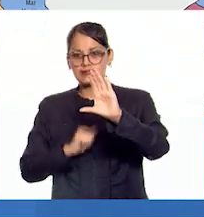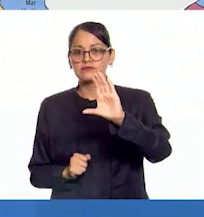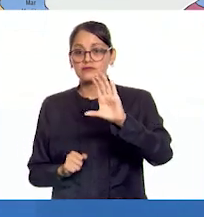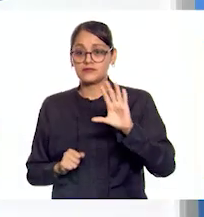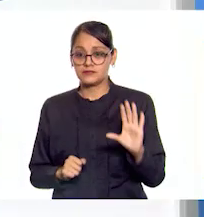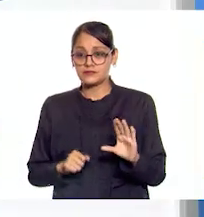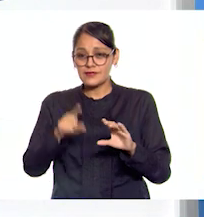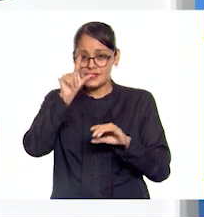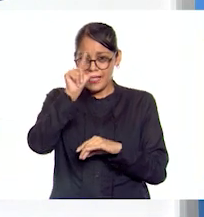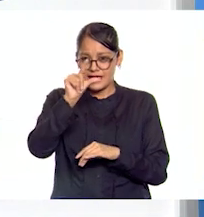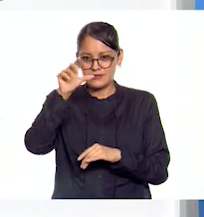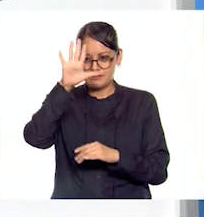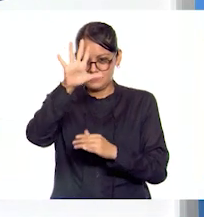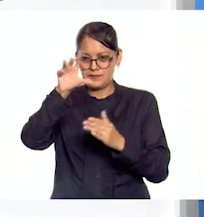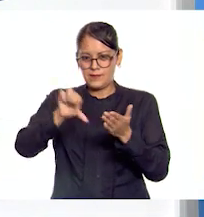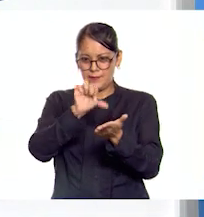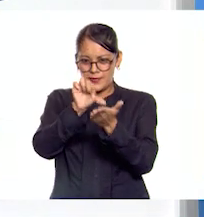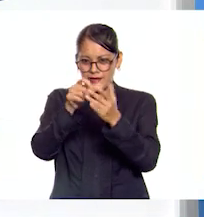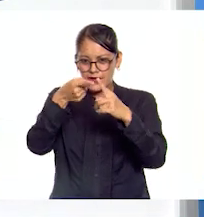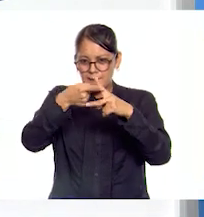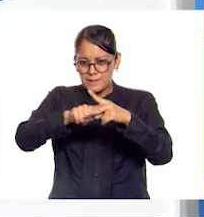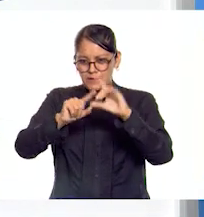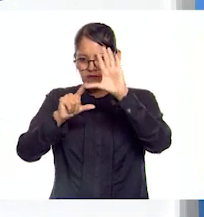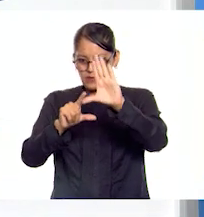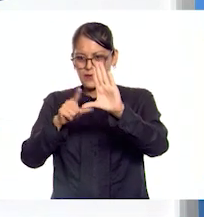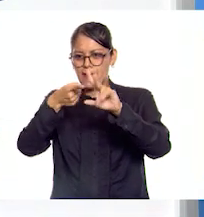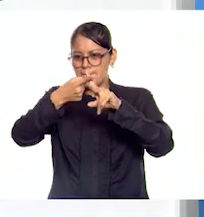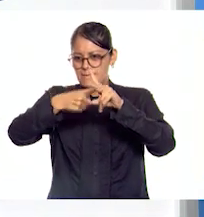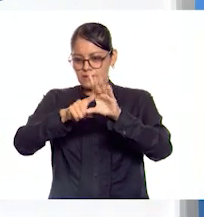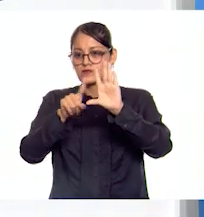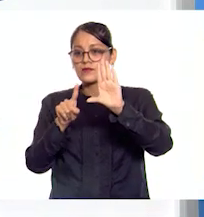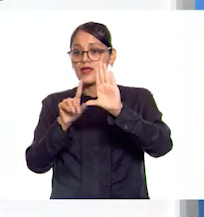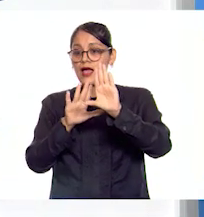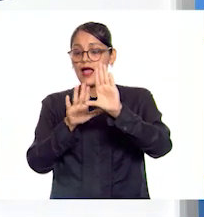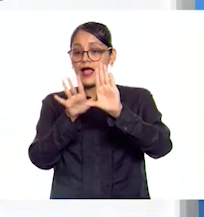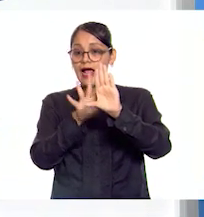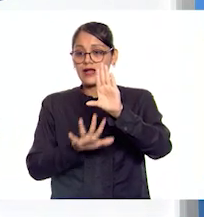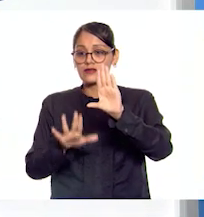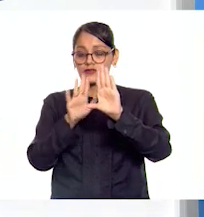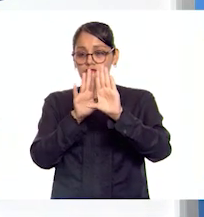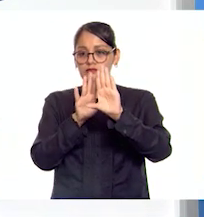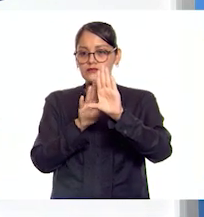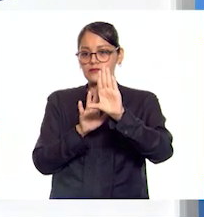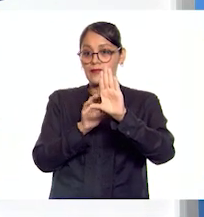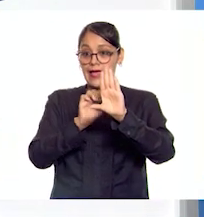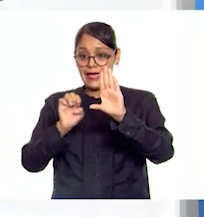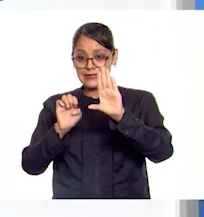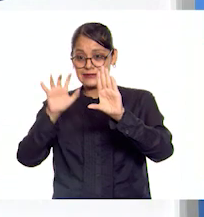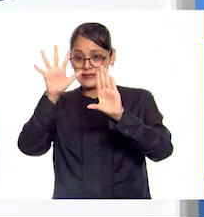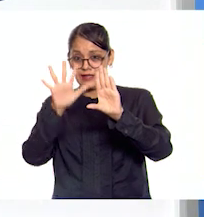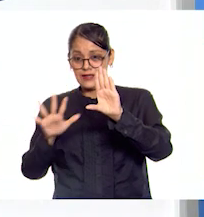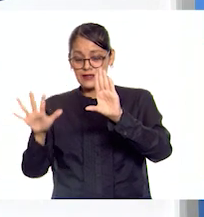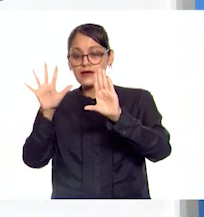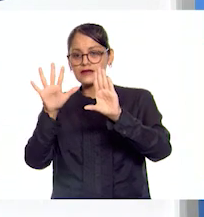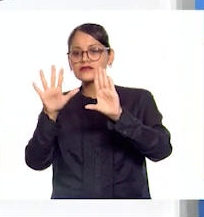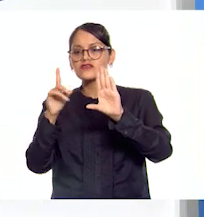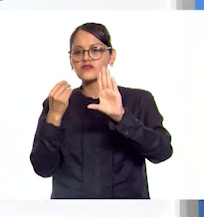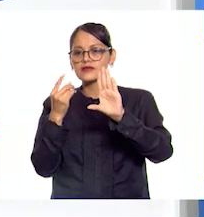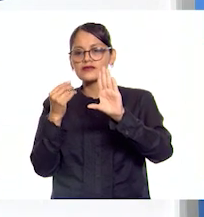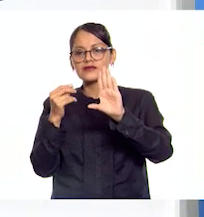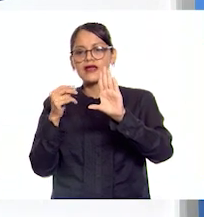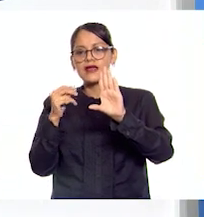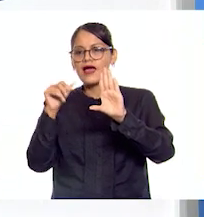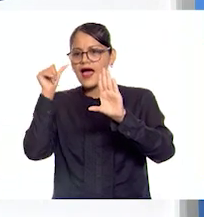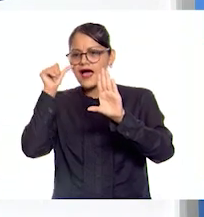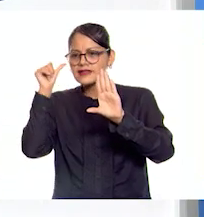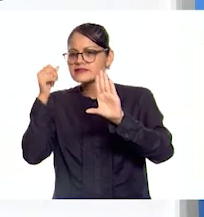pieza por donde voy a iniciar el rompecabezas. Al este de esta zona se ubicaba Asia. Busca